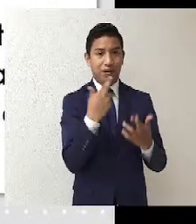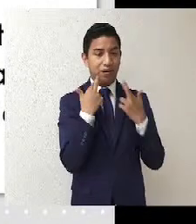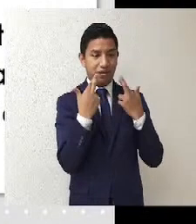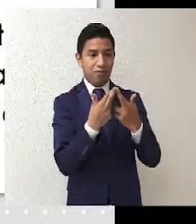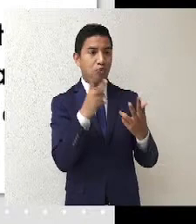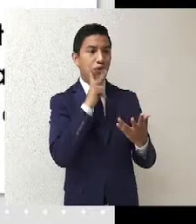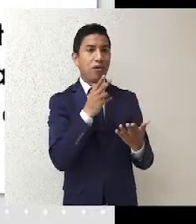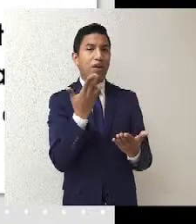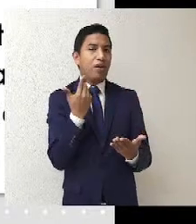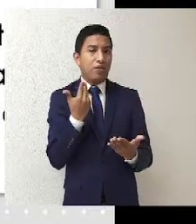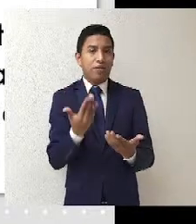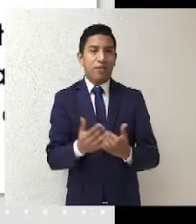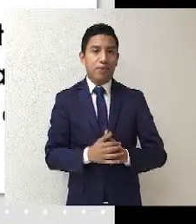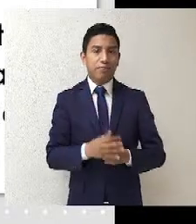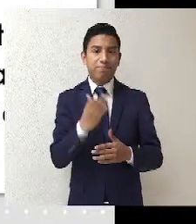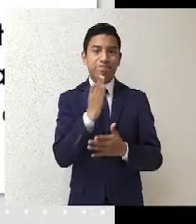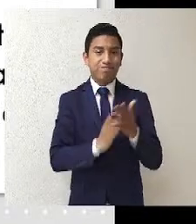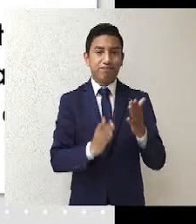sesión.